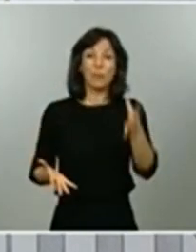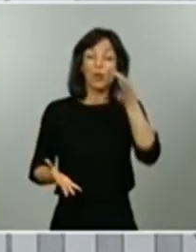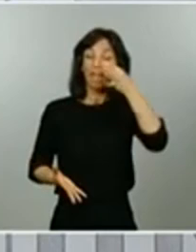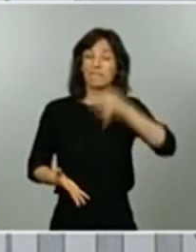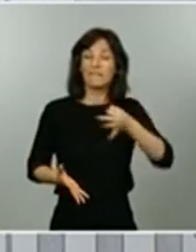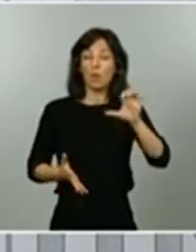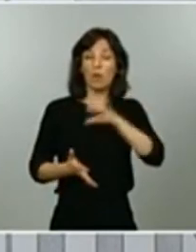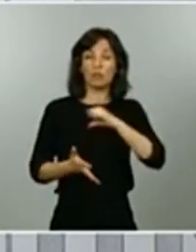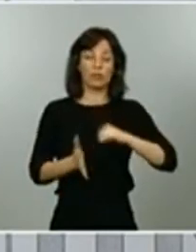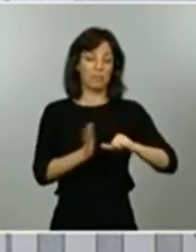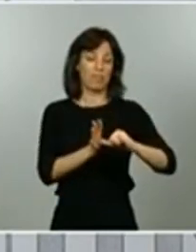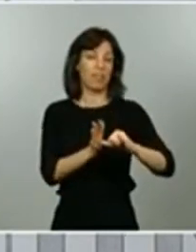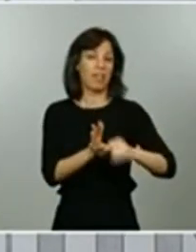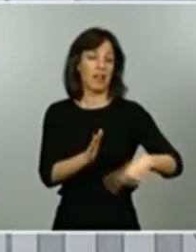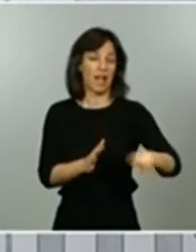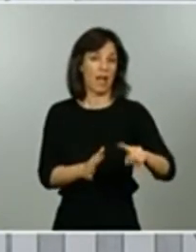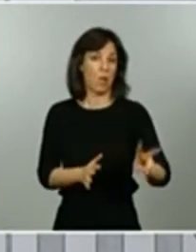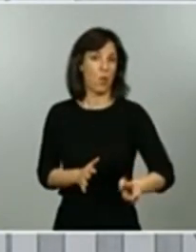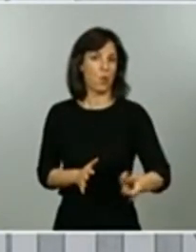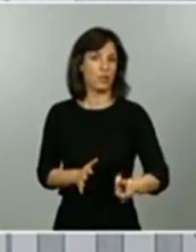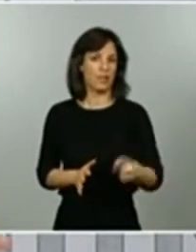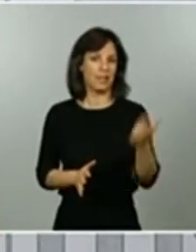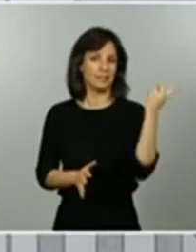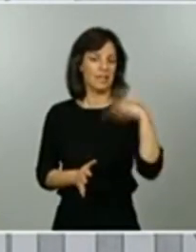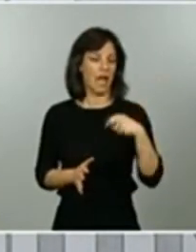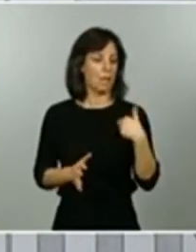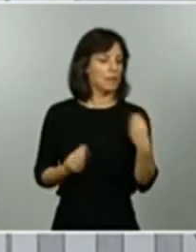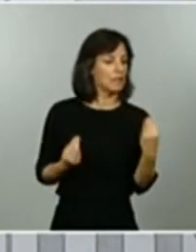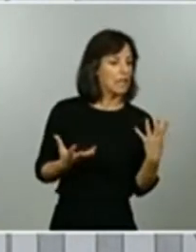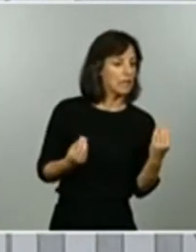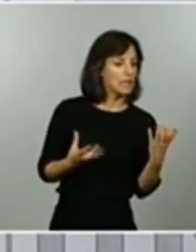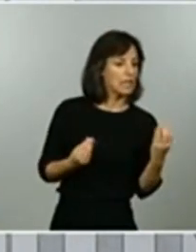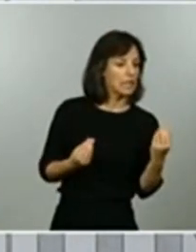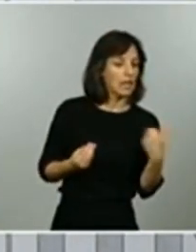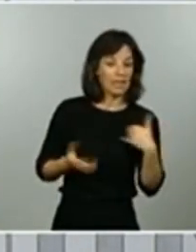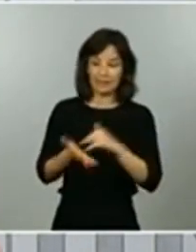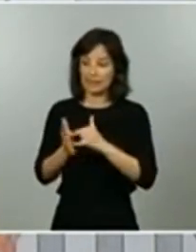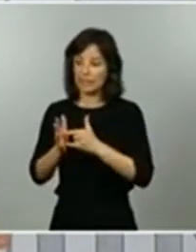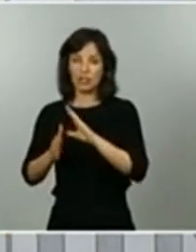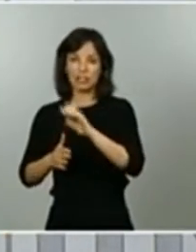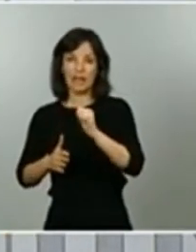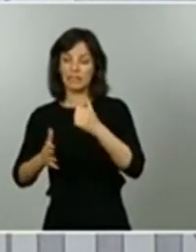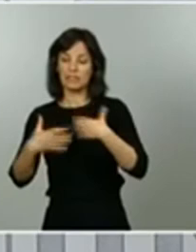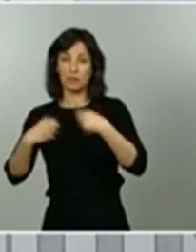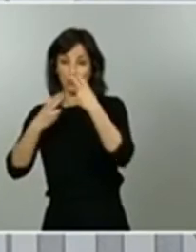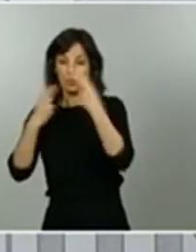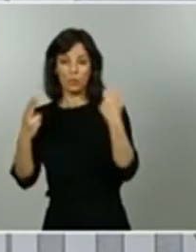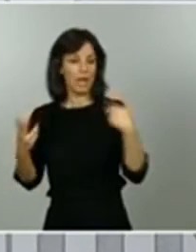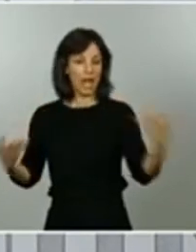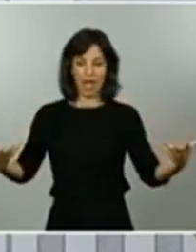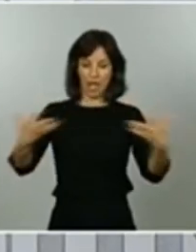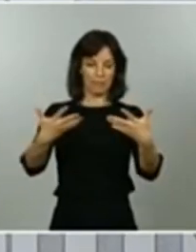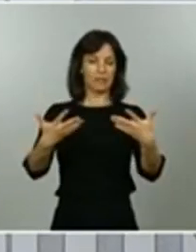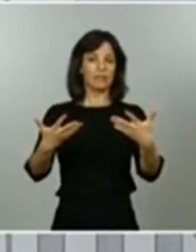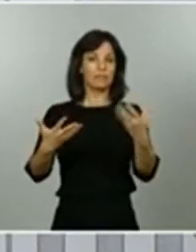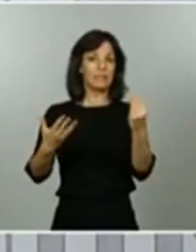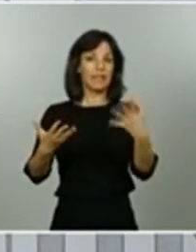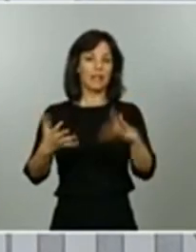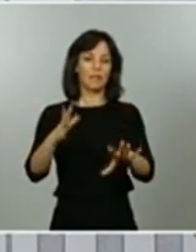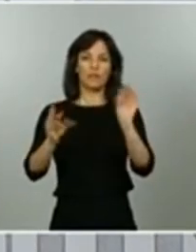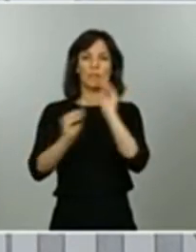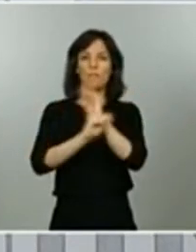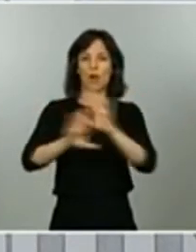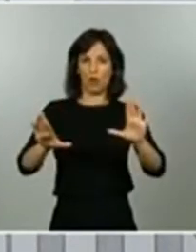proximidad que es muy útil y contrastarla con la que hacen nuestros técnicos del CAES y de salud pública y tomar la mejor decisión que seamos capaces de tomar